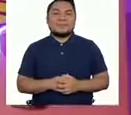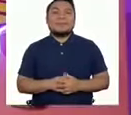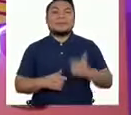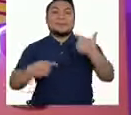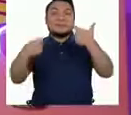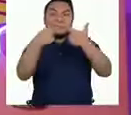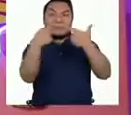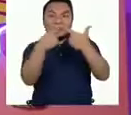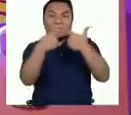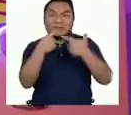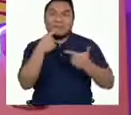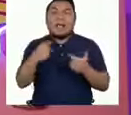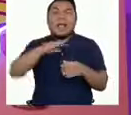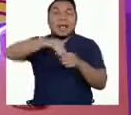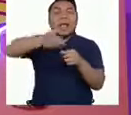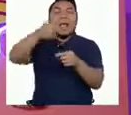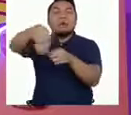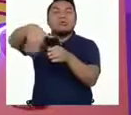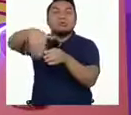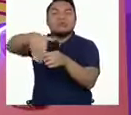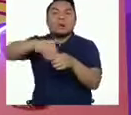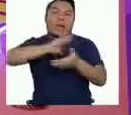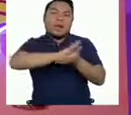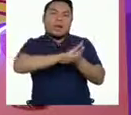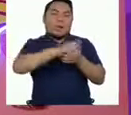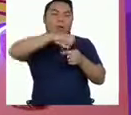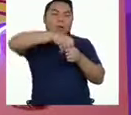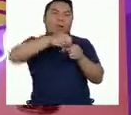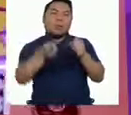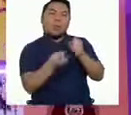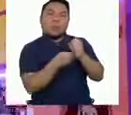Lava, seca la botella y guarda su tapa.